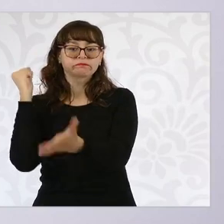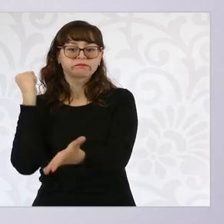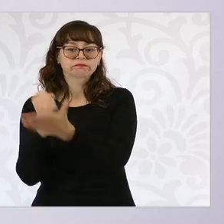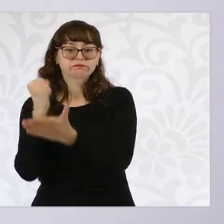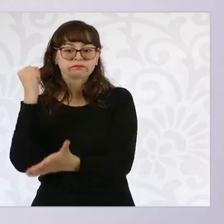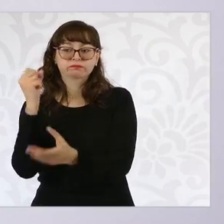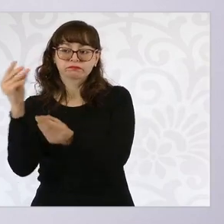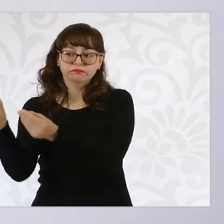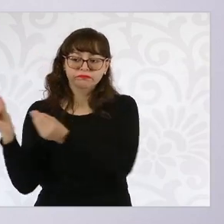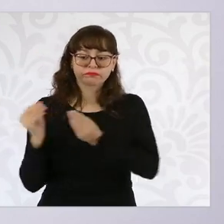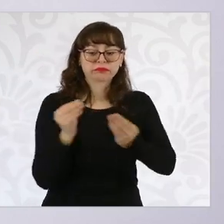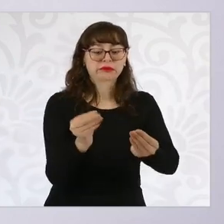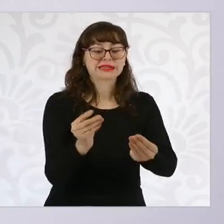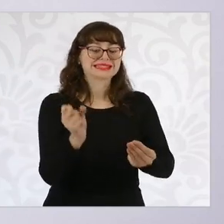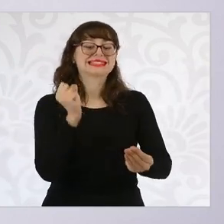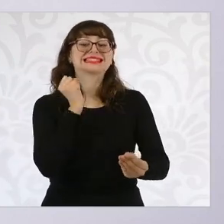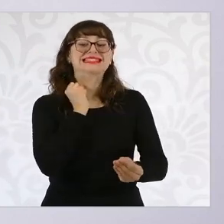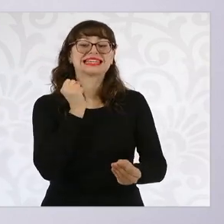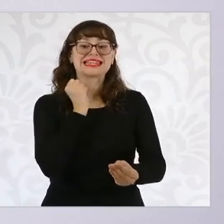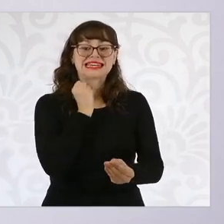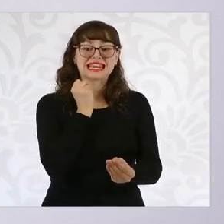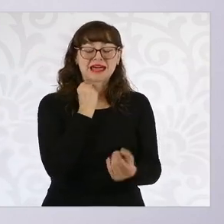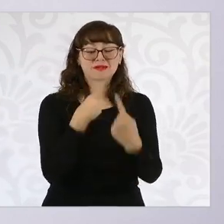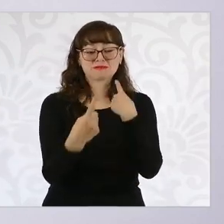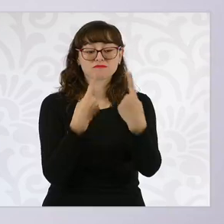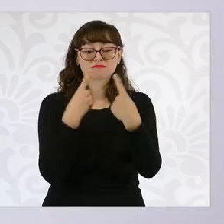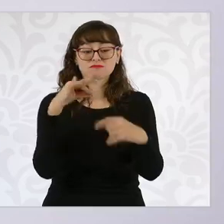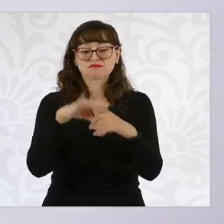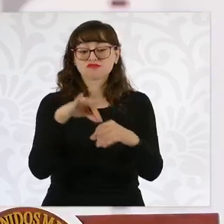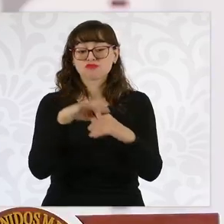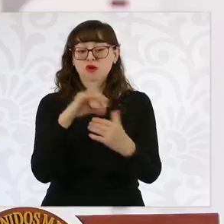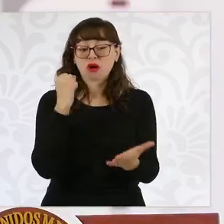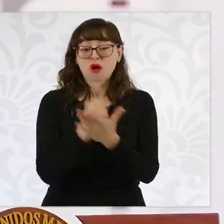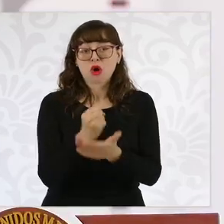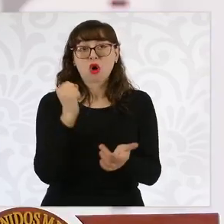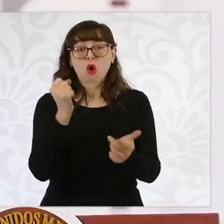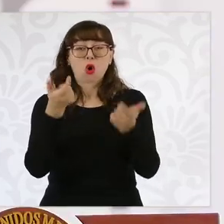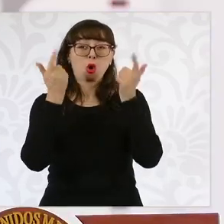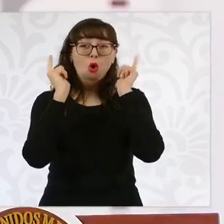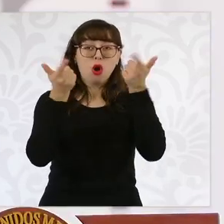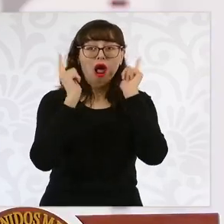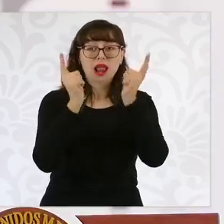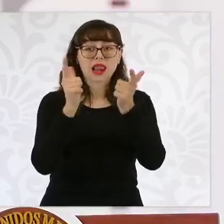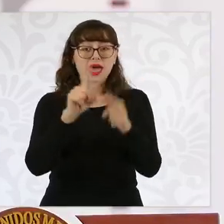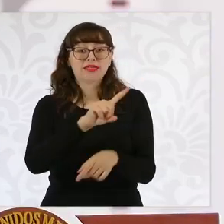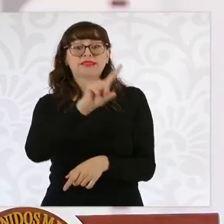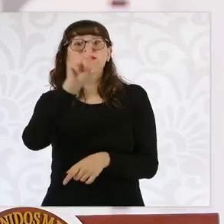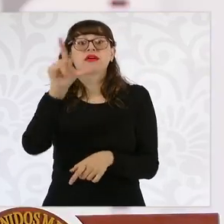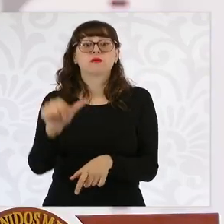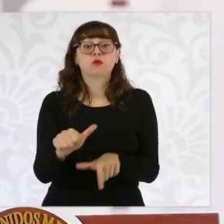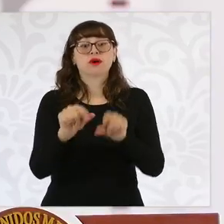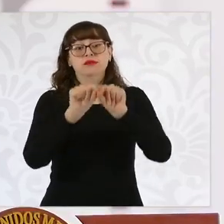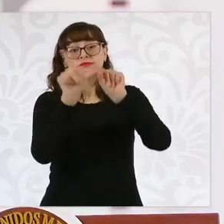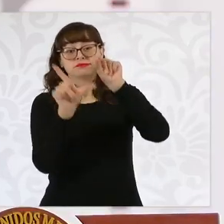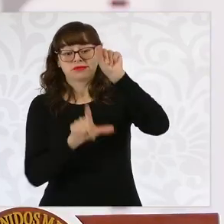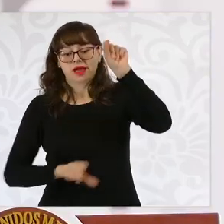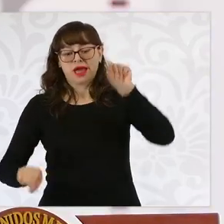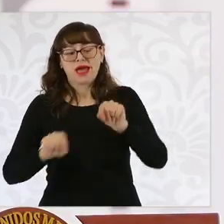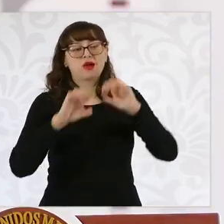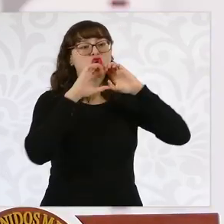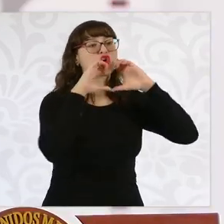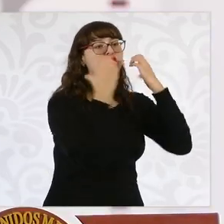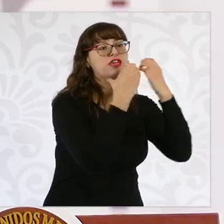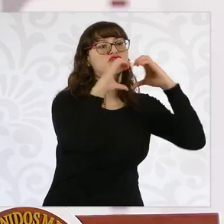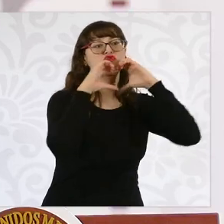votos porque así sea, pasará a la aprobación de los por lo menos 17 congresos locales. En